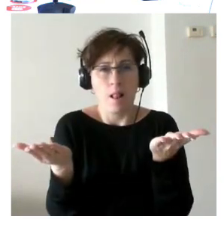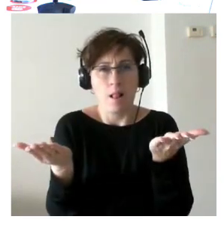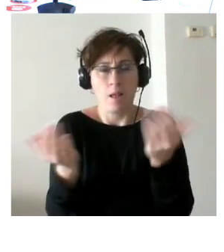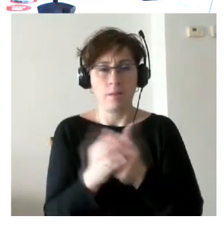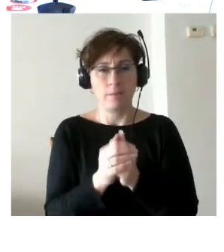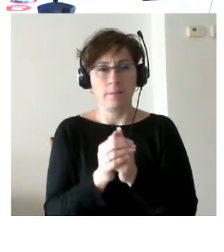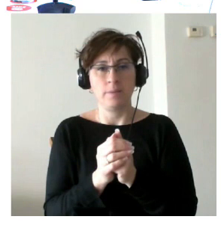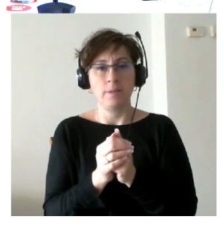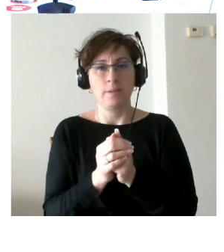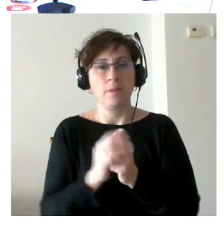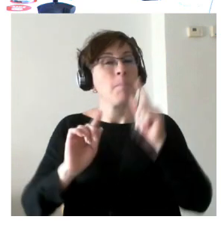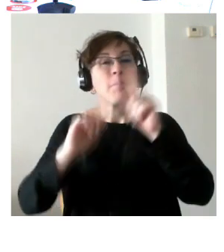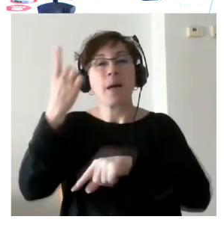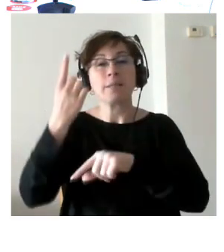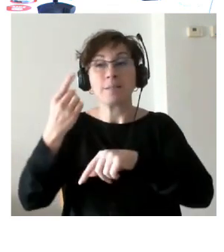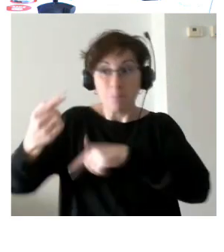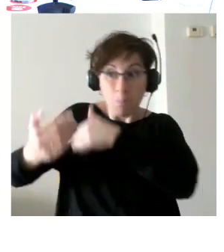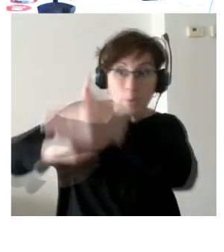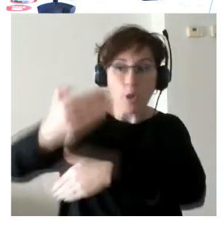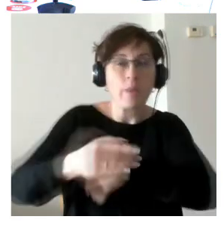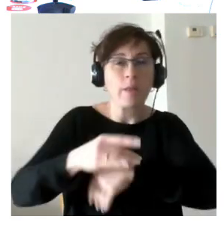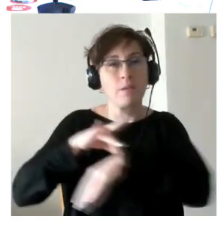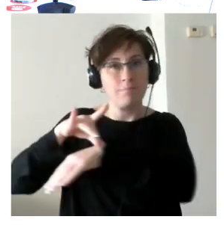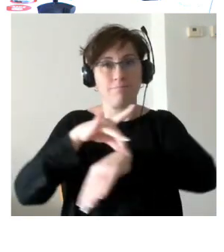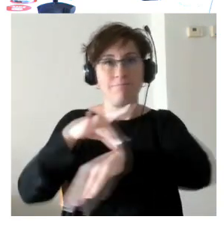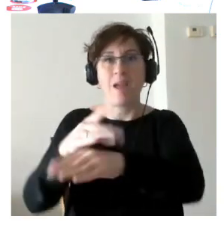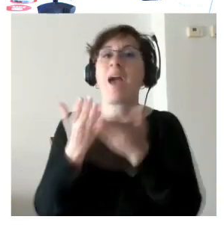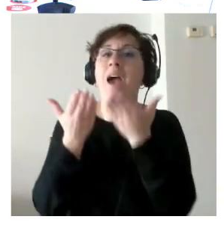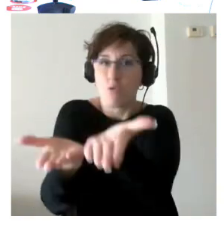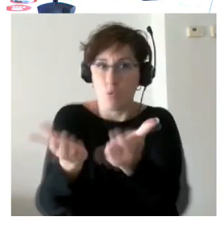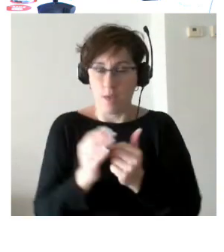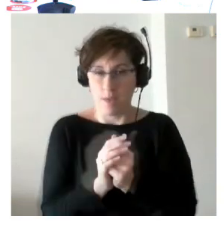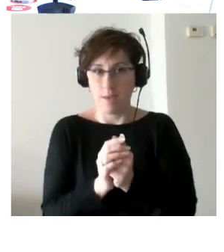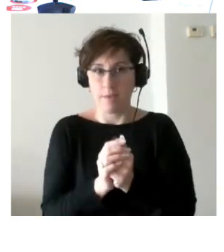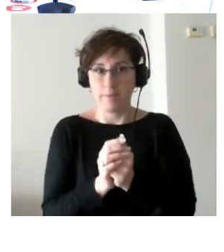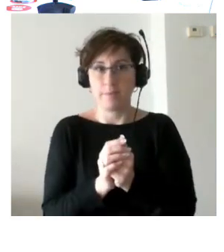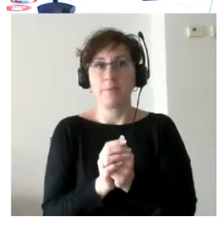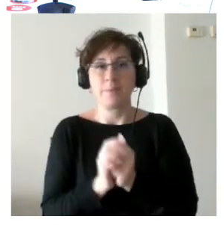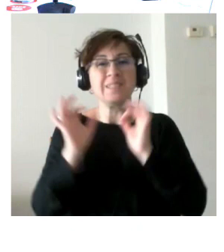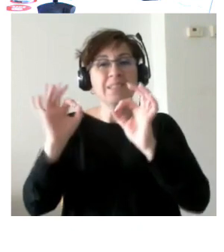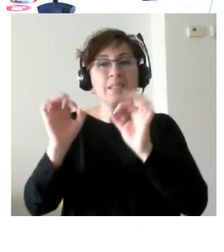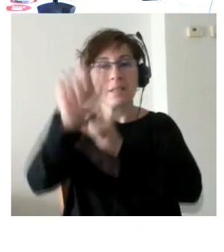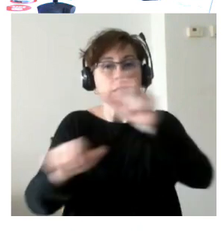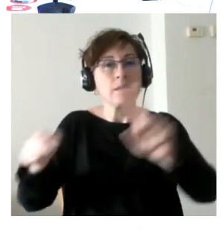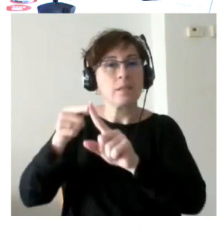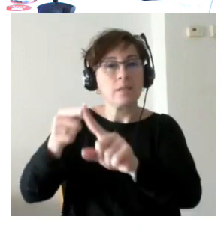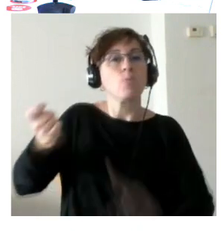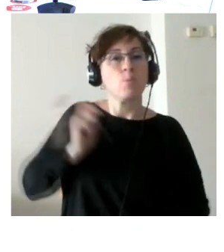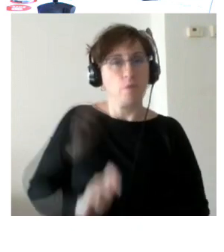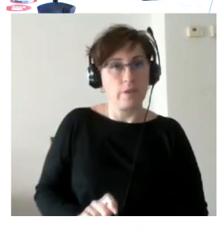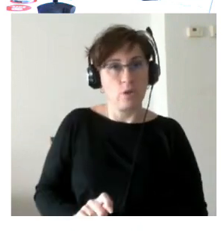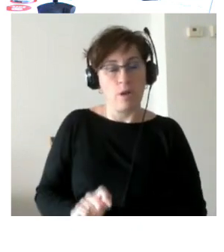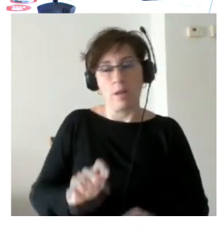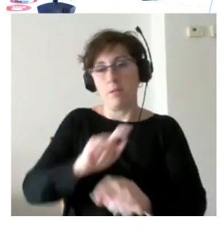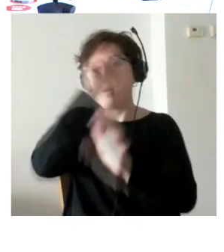orientar ese proceso o sea este manual yo creo que sí que va muy orientado a profesionales tanto de plena inclusión